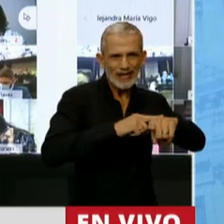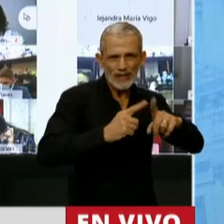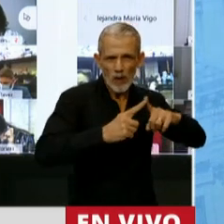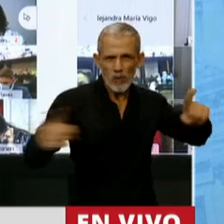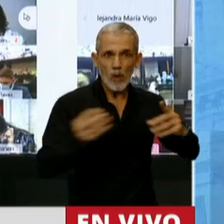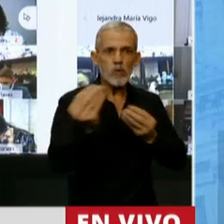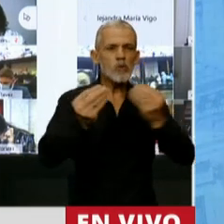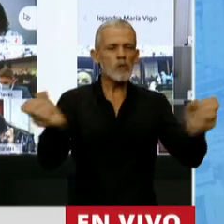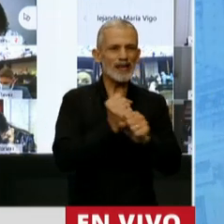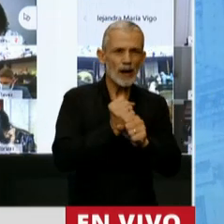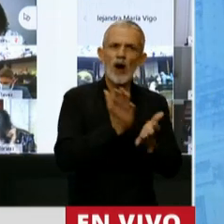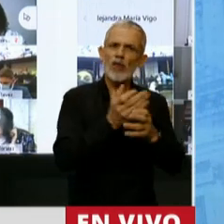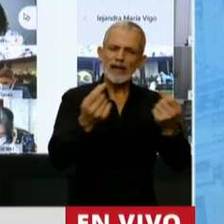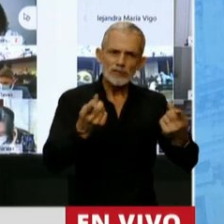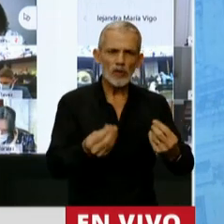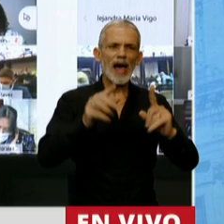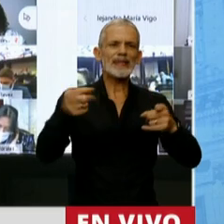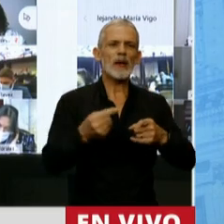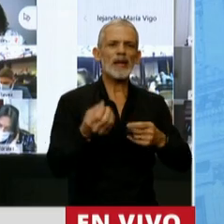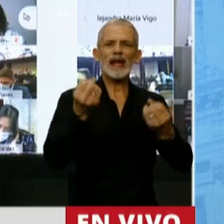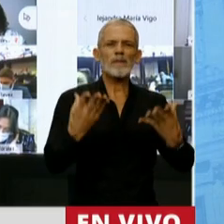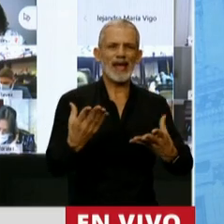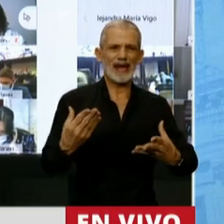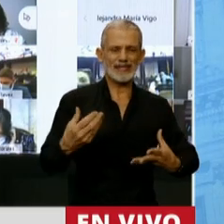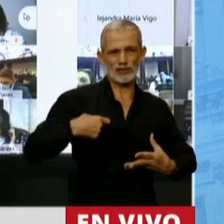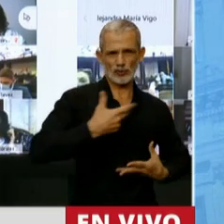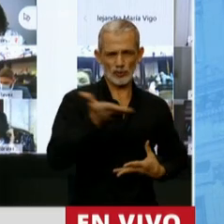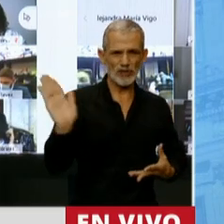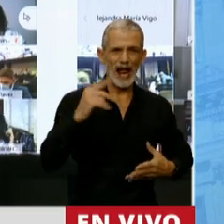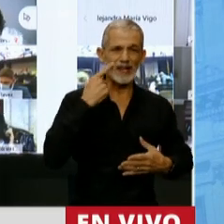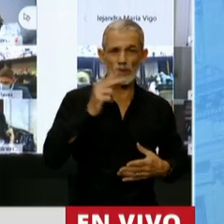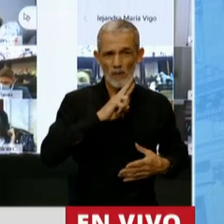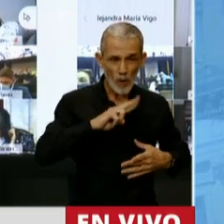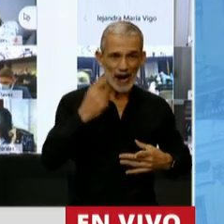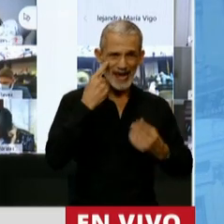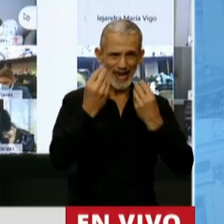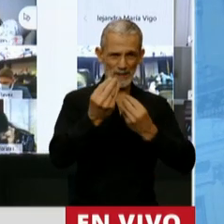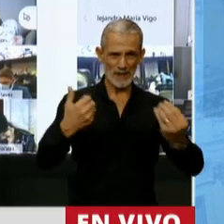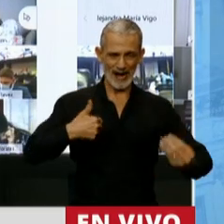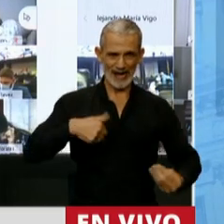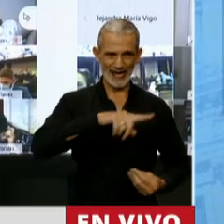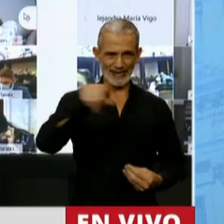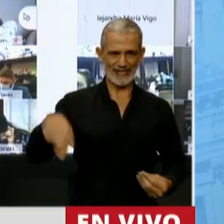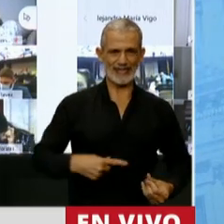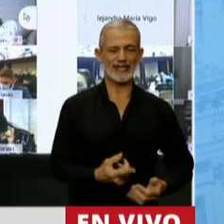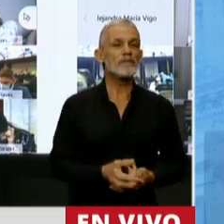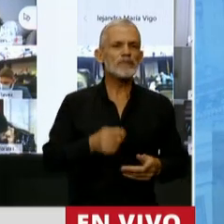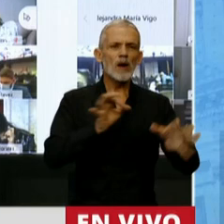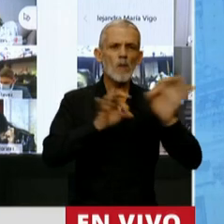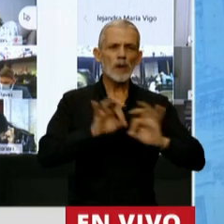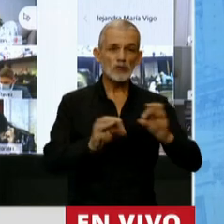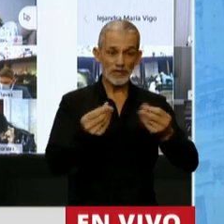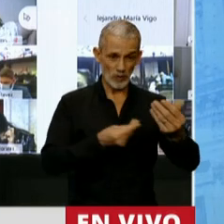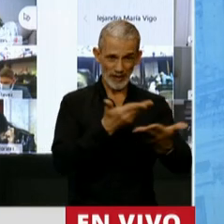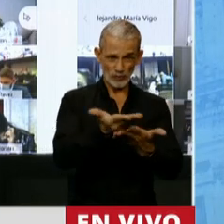de empleo con derechos y contribuya al bienestar social de las y los habitantes de nuestro país. El proyecto